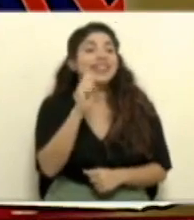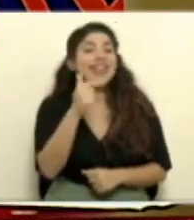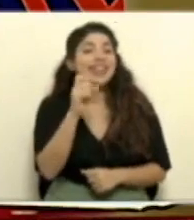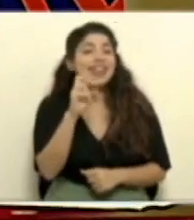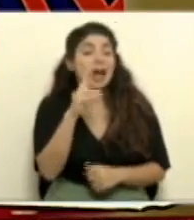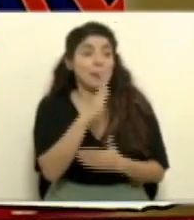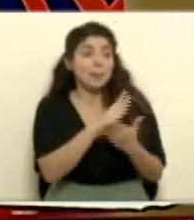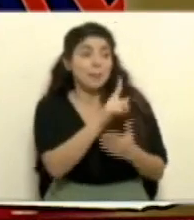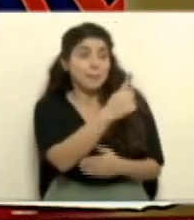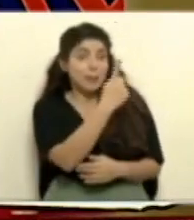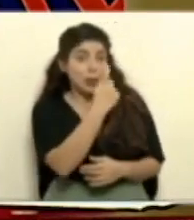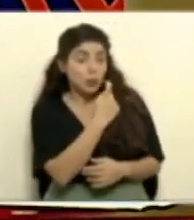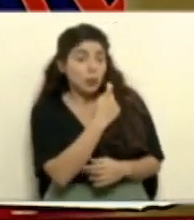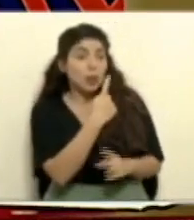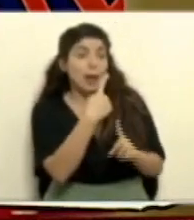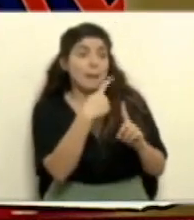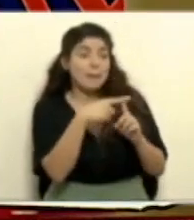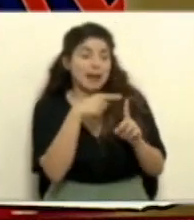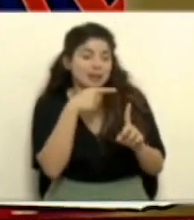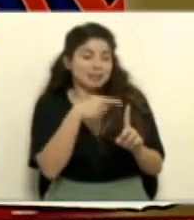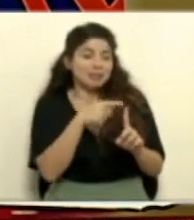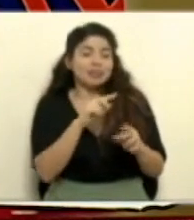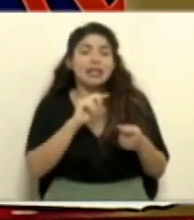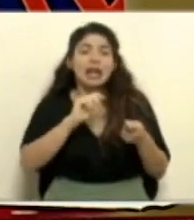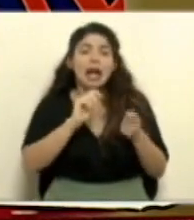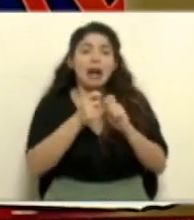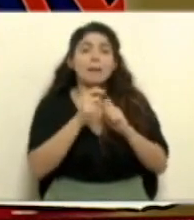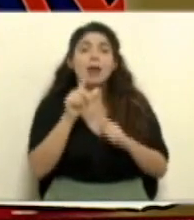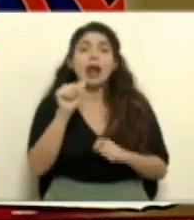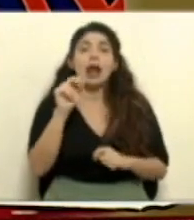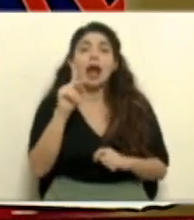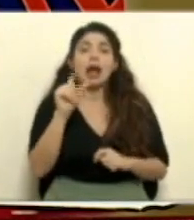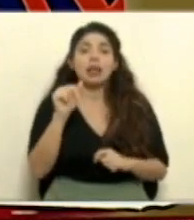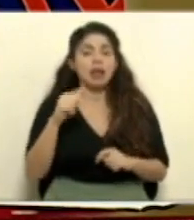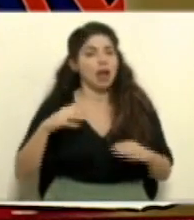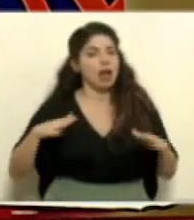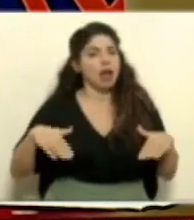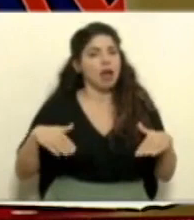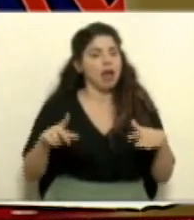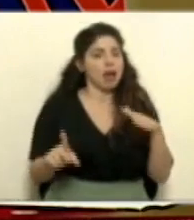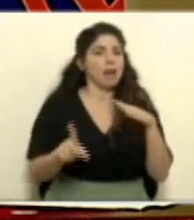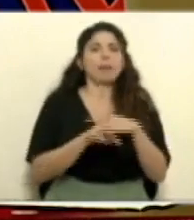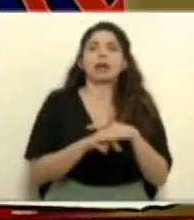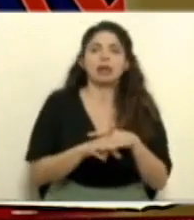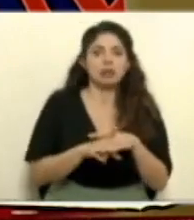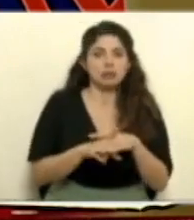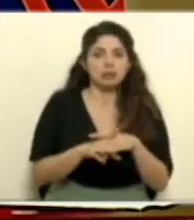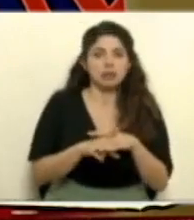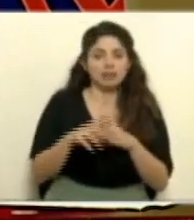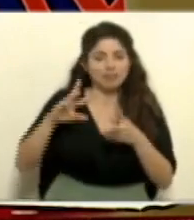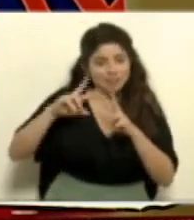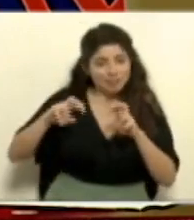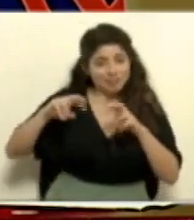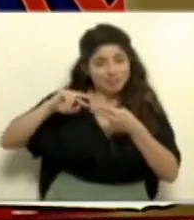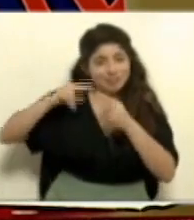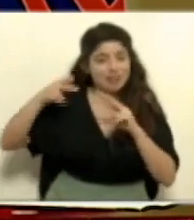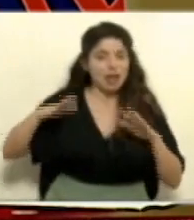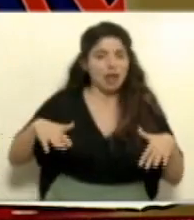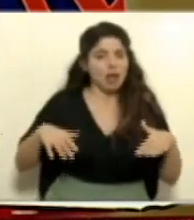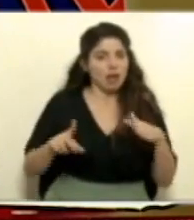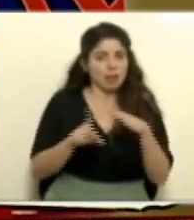pregunta y con respecto a la variante Lambda, esa no ha sido detectada todavía en los datos de vigilancia.